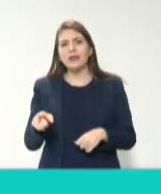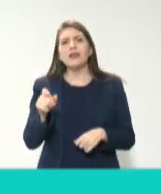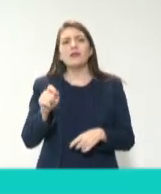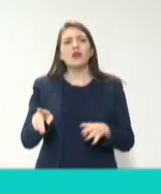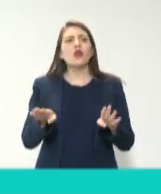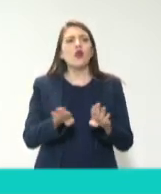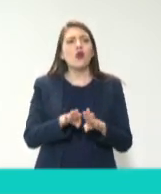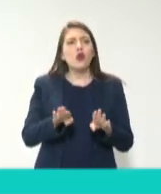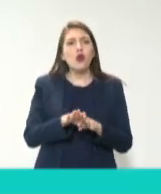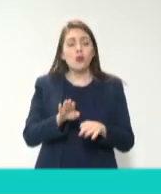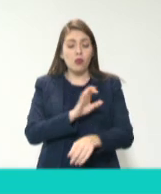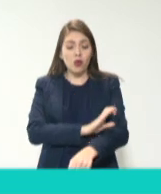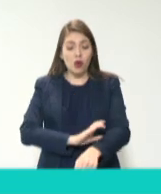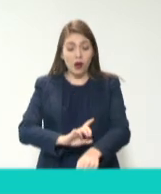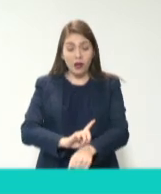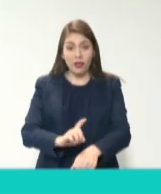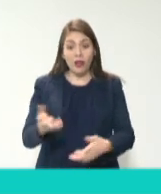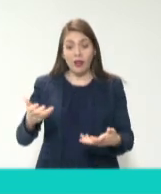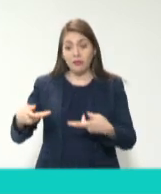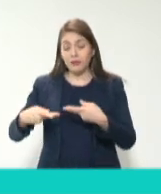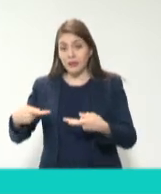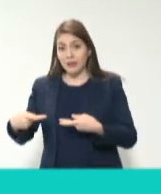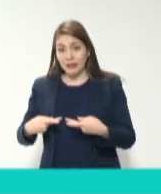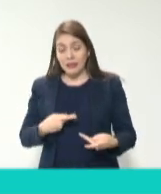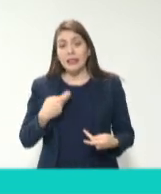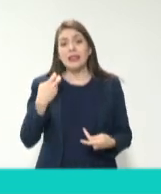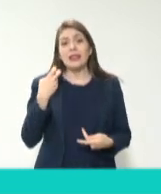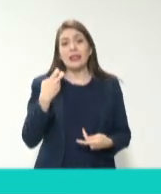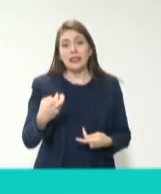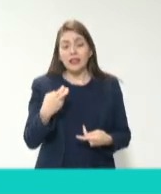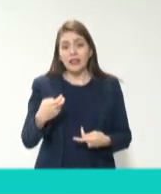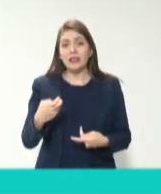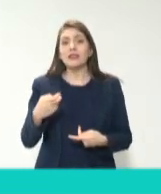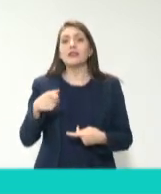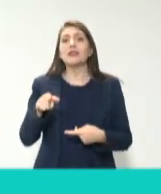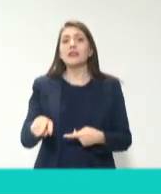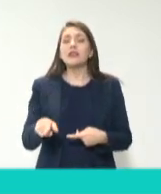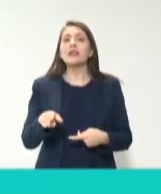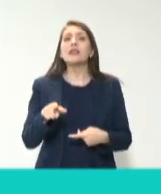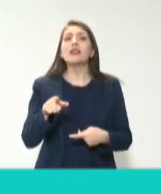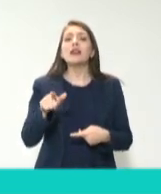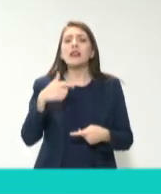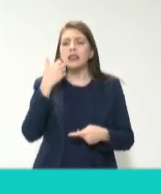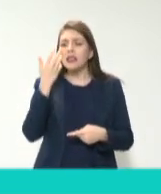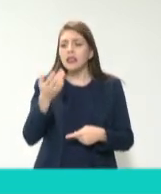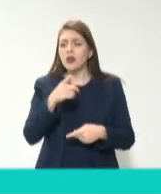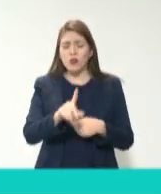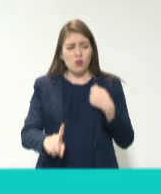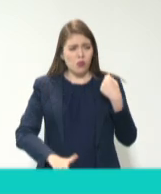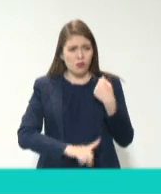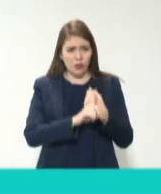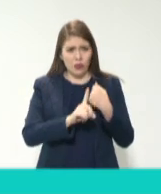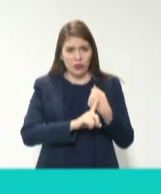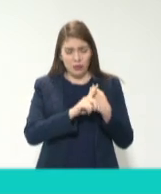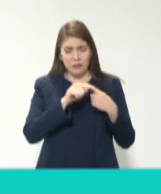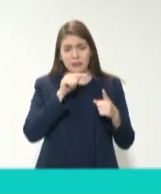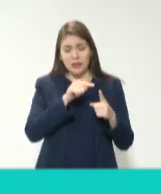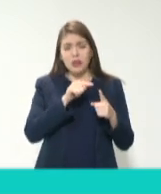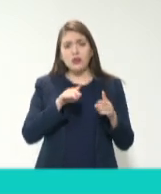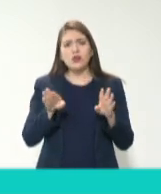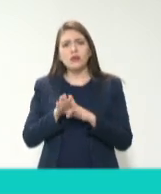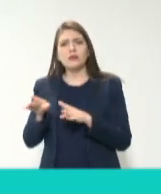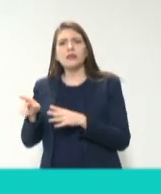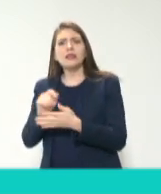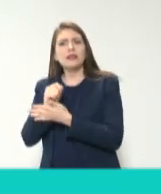coordinación, eso es lo que trata el sistema. El sistema lo que trata es de enfrentar a un problema sistémico y entonces tenemos